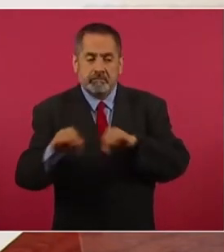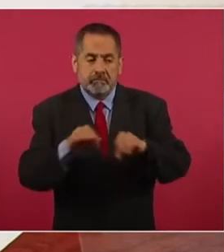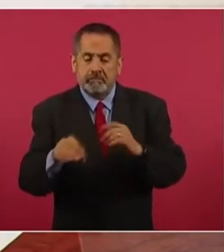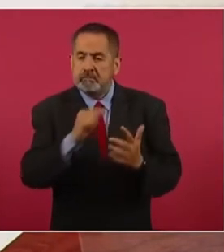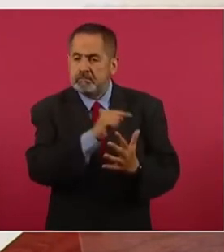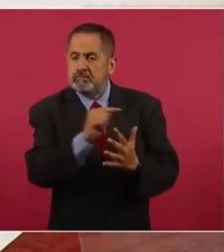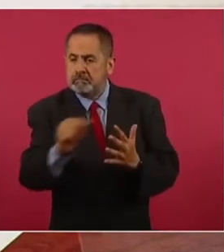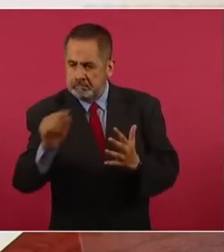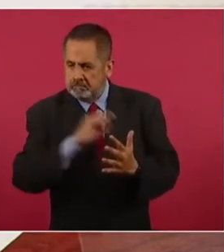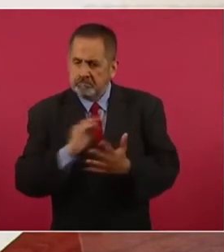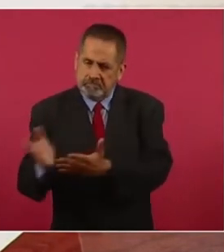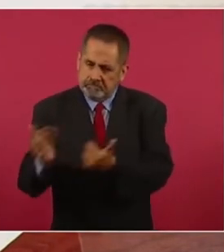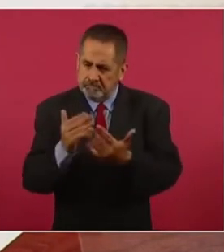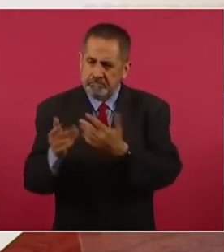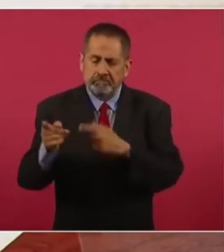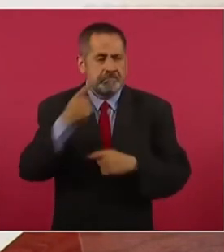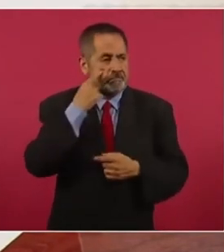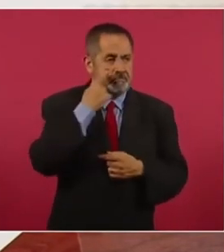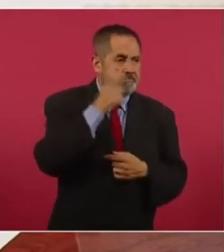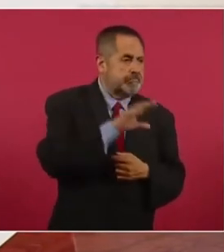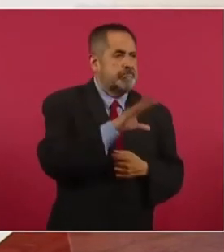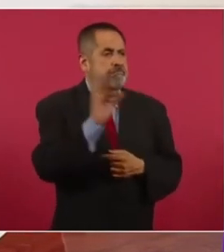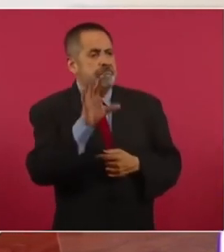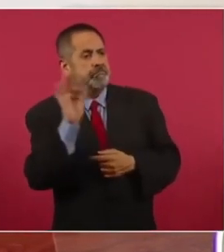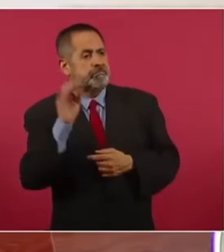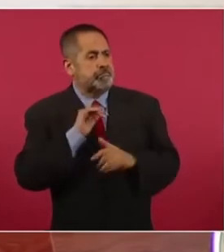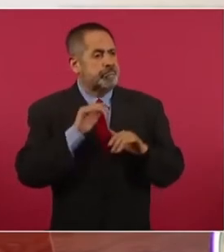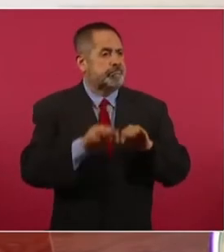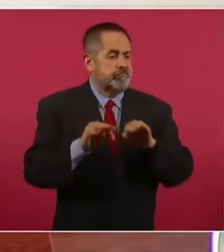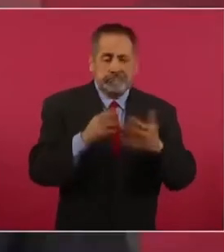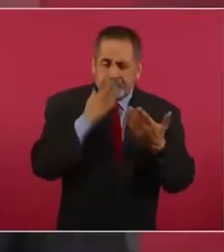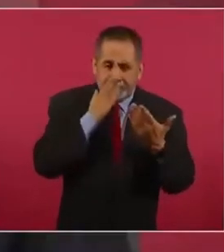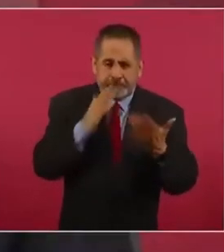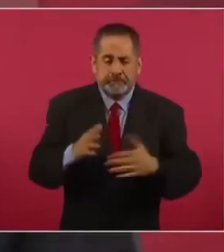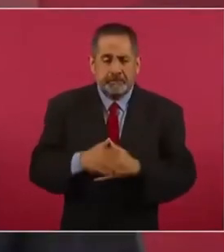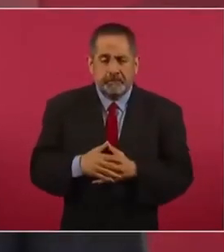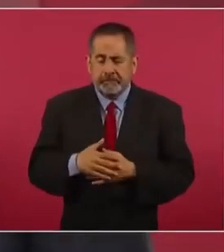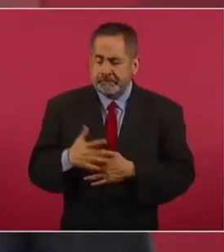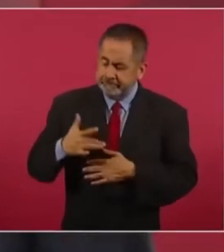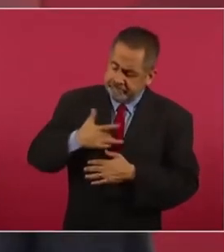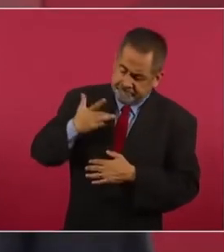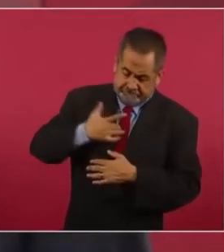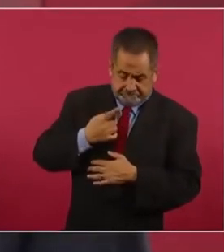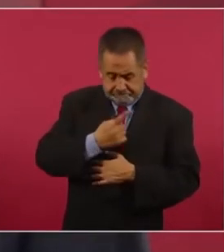que nadie se sienta solo,